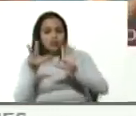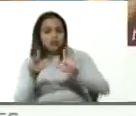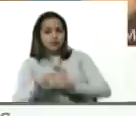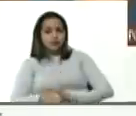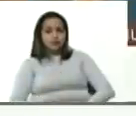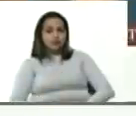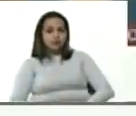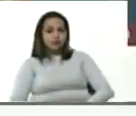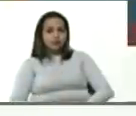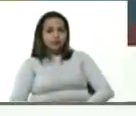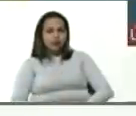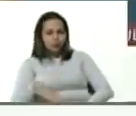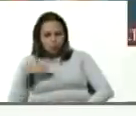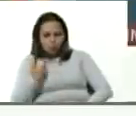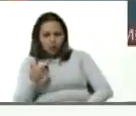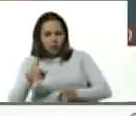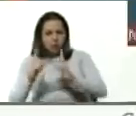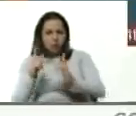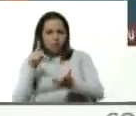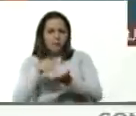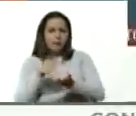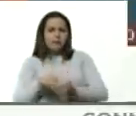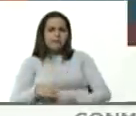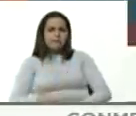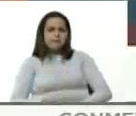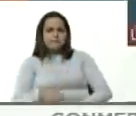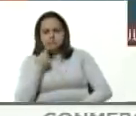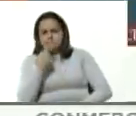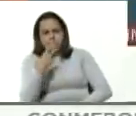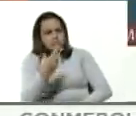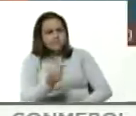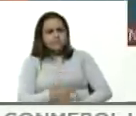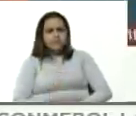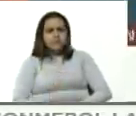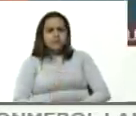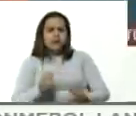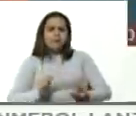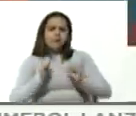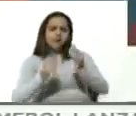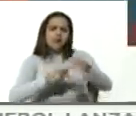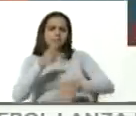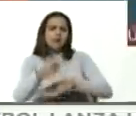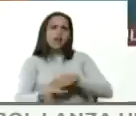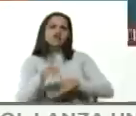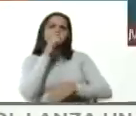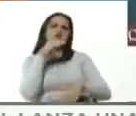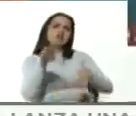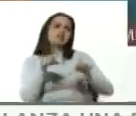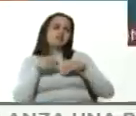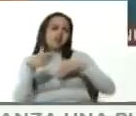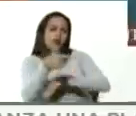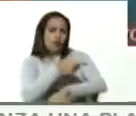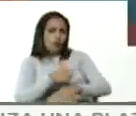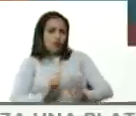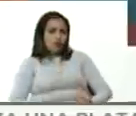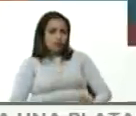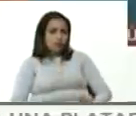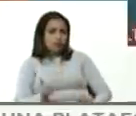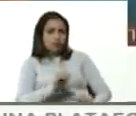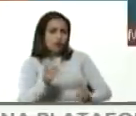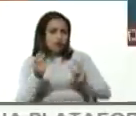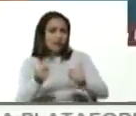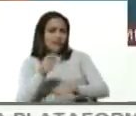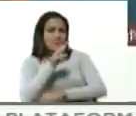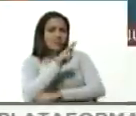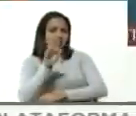bien podían haberlo hecho pues no les dio la gana de participar y activaron el plan de desconocimiento del gobierno eso no se activó el 23